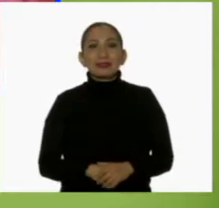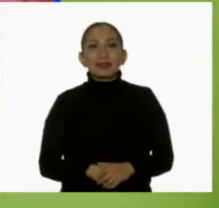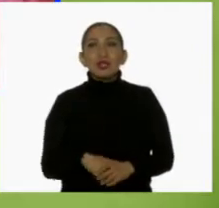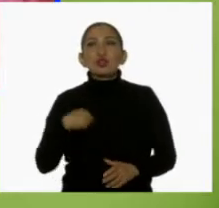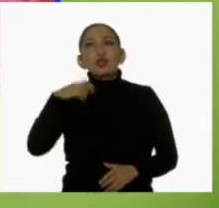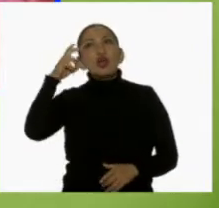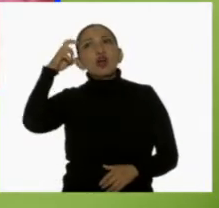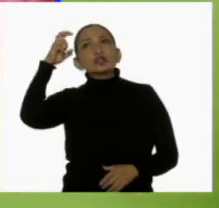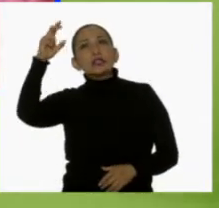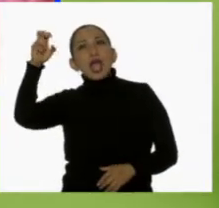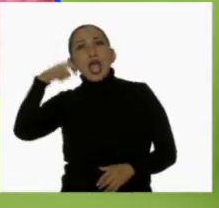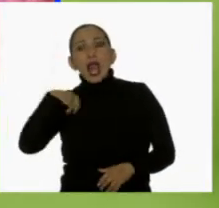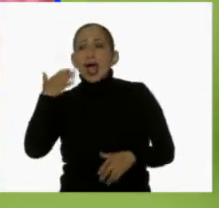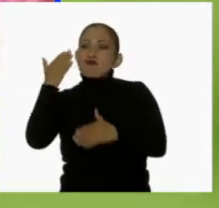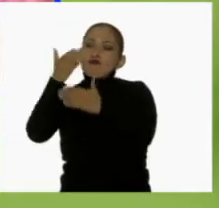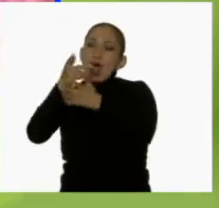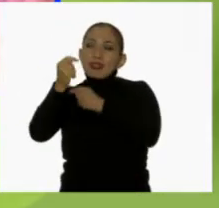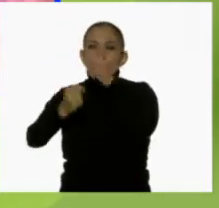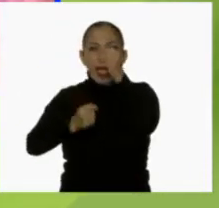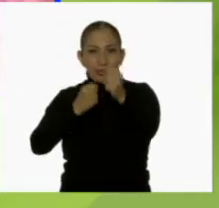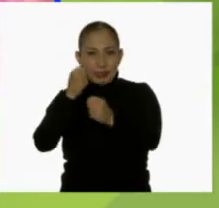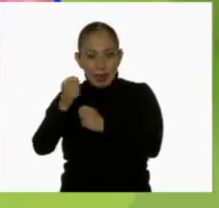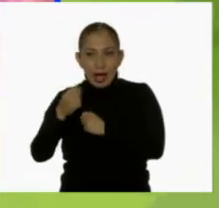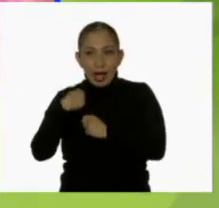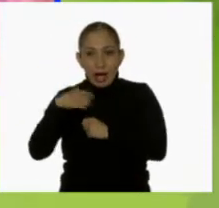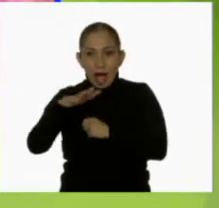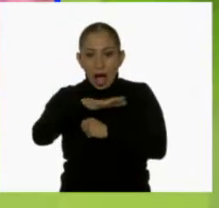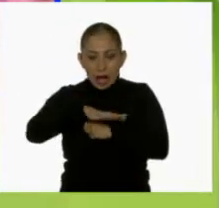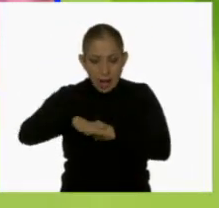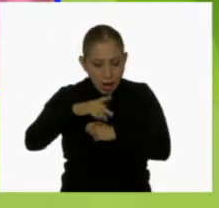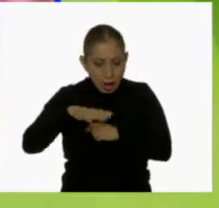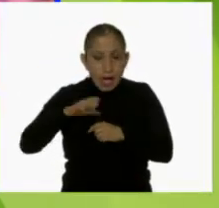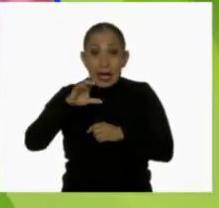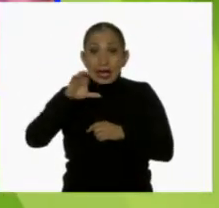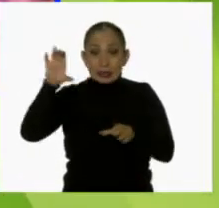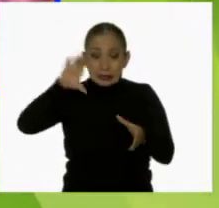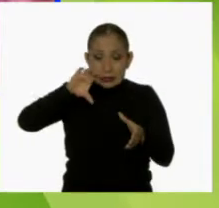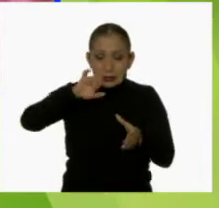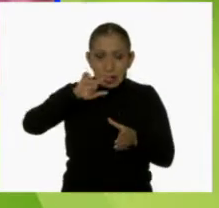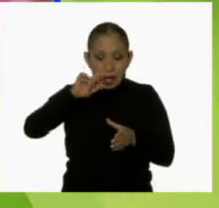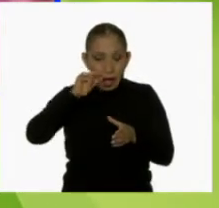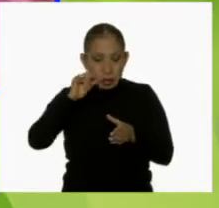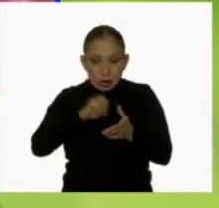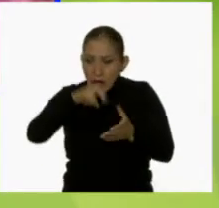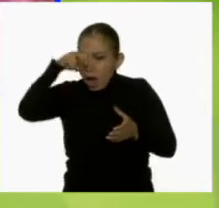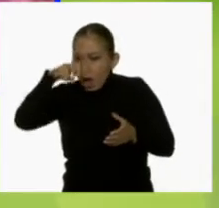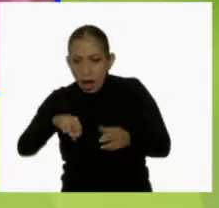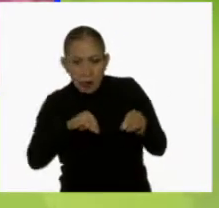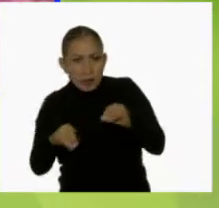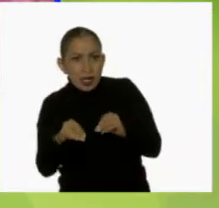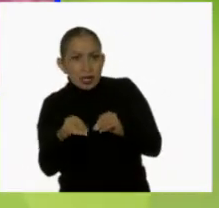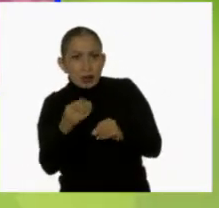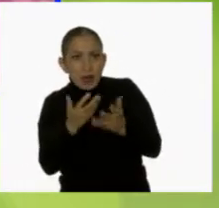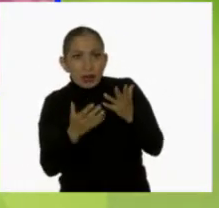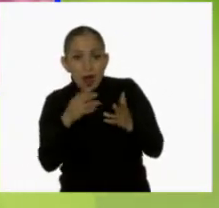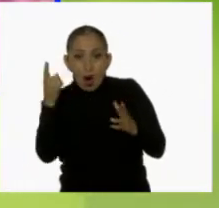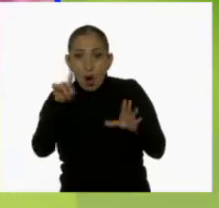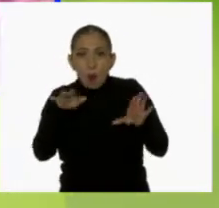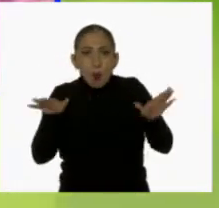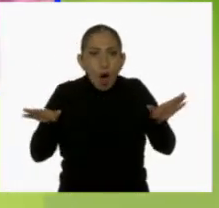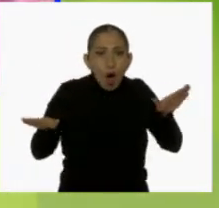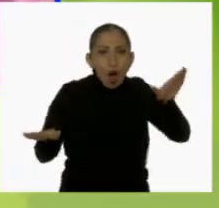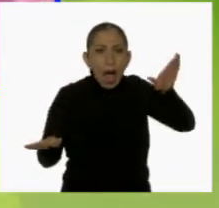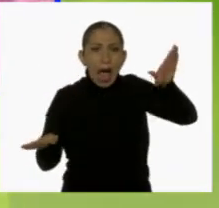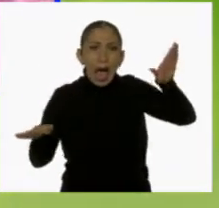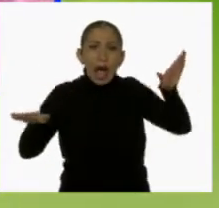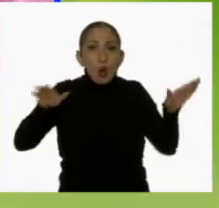Soñé que iba a la tiendita. Entonces, en el área de los cereales, salté y moví rápidamente mis manos, como para volar,